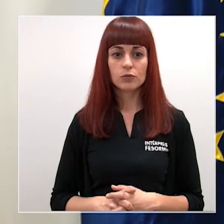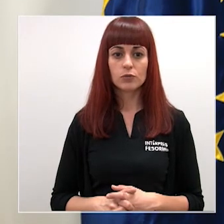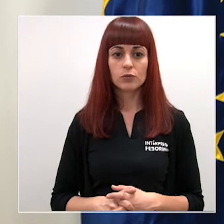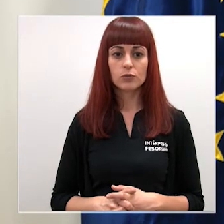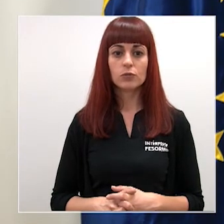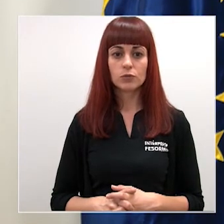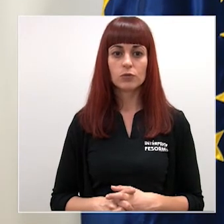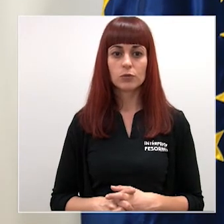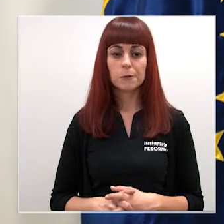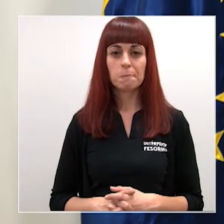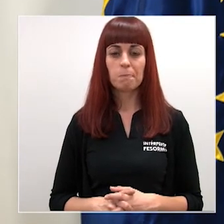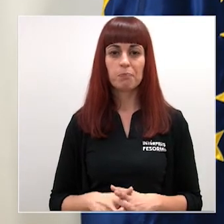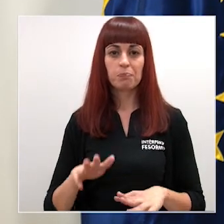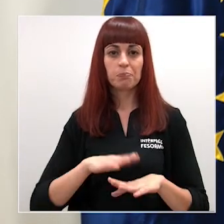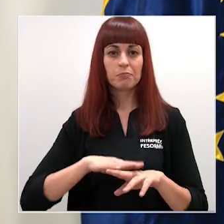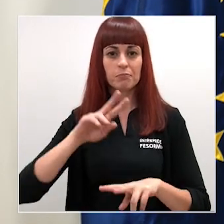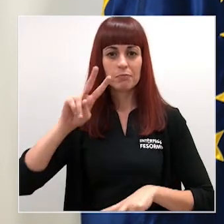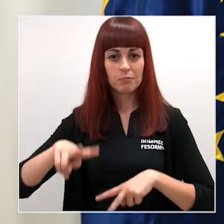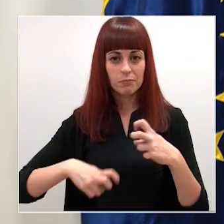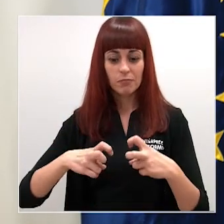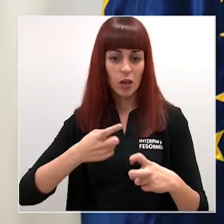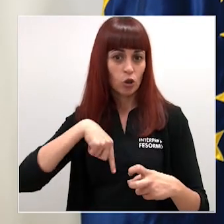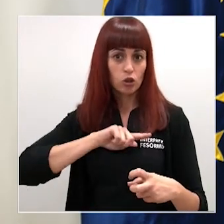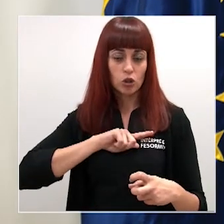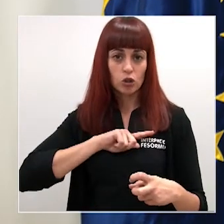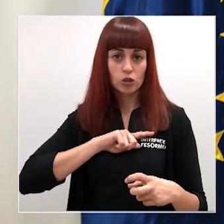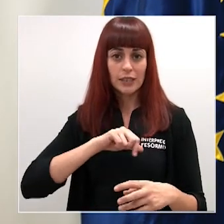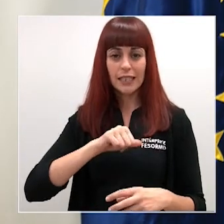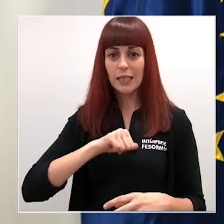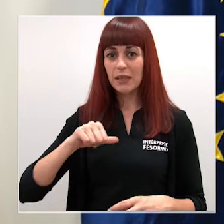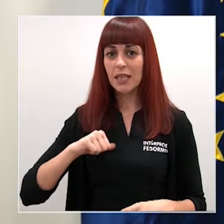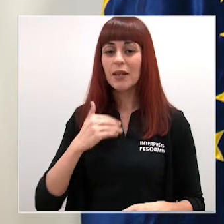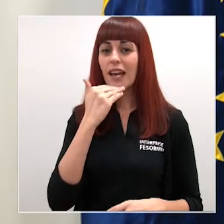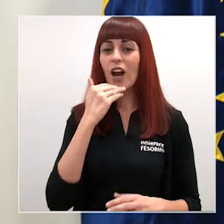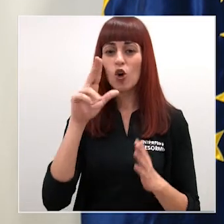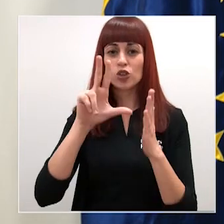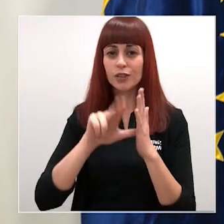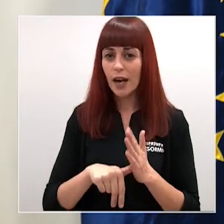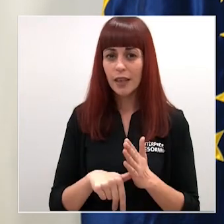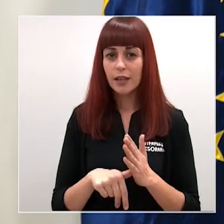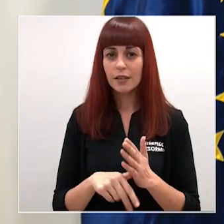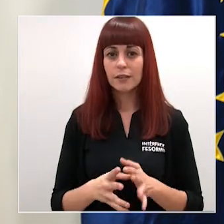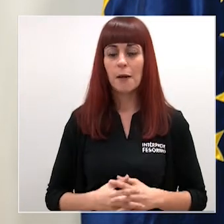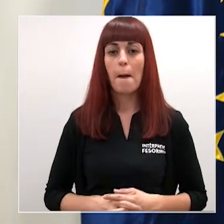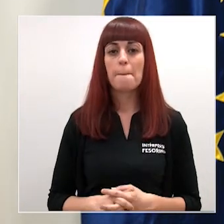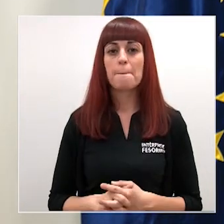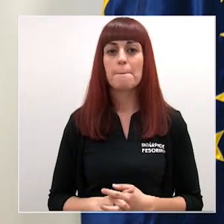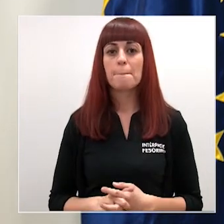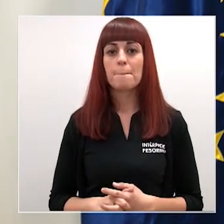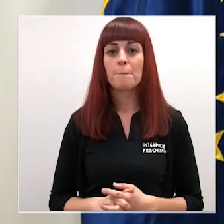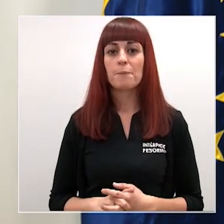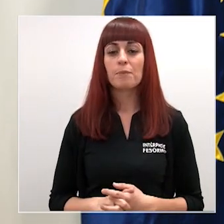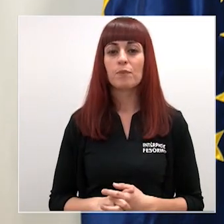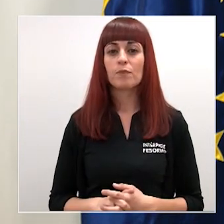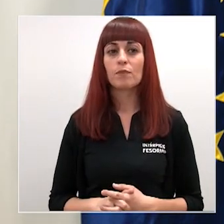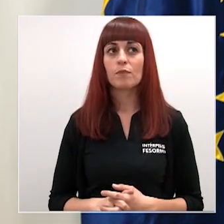urgencia con evaluadores nacionales y demás sacar nosotros una independiente hubiese retrasado muchísimo la ayuda hubiese llegado dentro de tres o cuatro meses al estar alineados con el Carlos